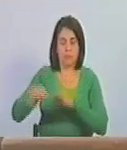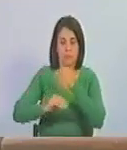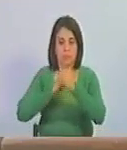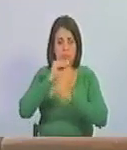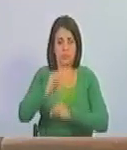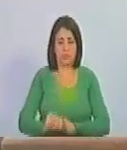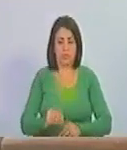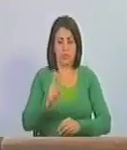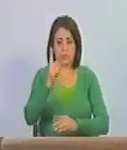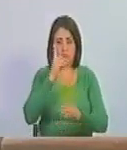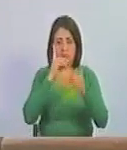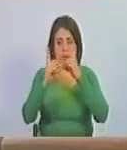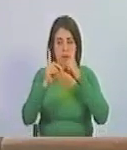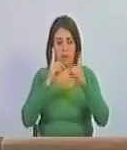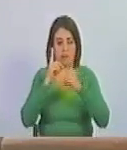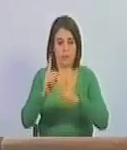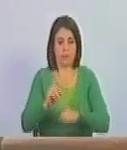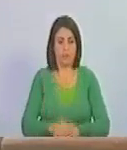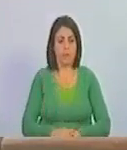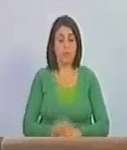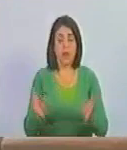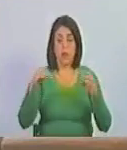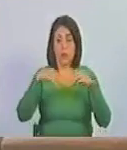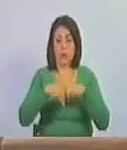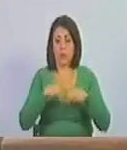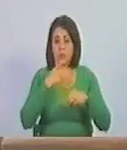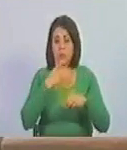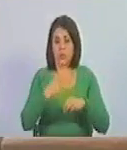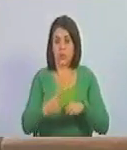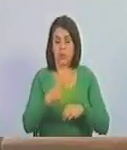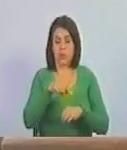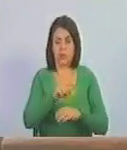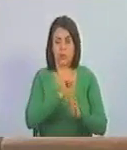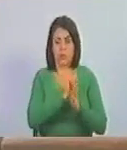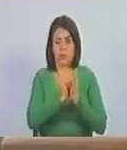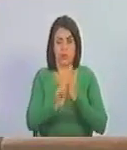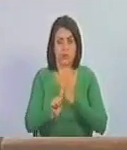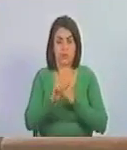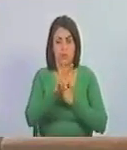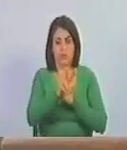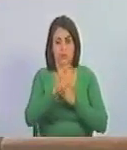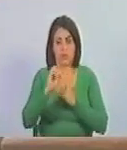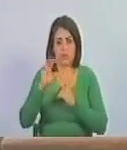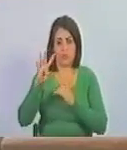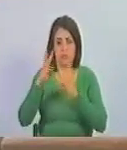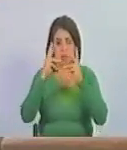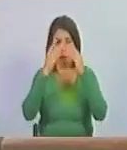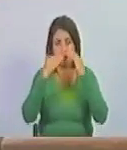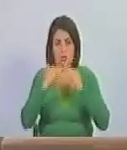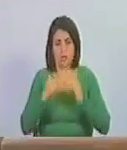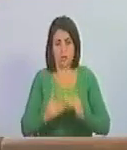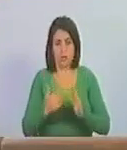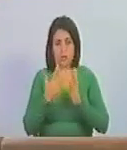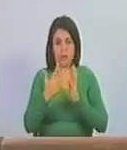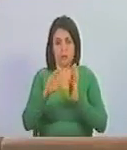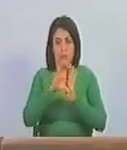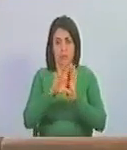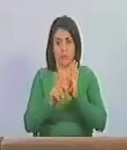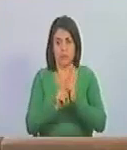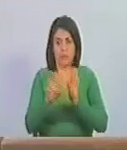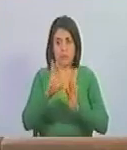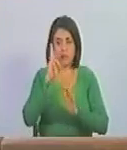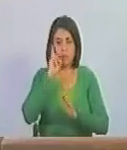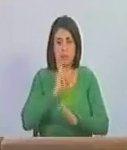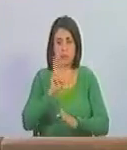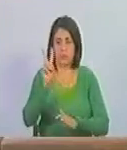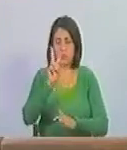efectos de su primera discusión, de conformidad con lo establecido en el artículo 204, numeral 3 de la Constitución de la